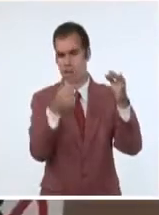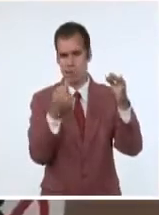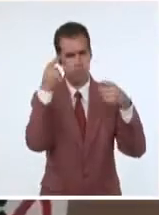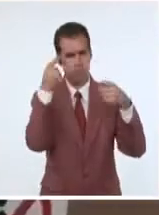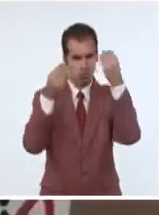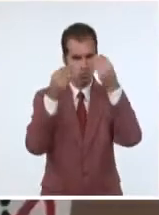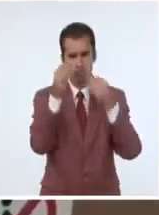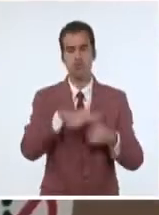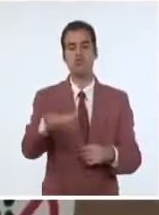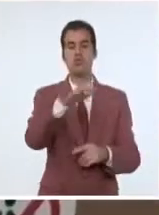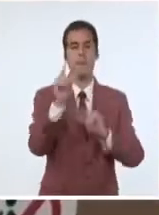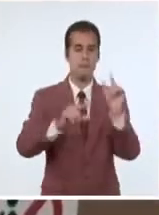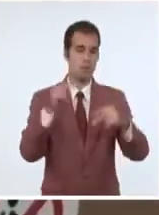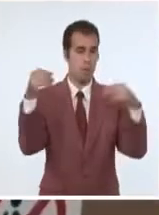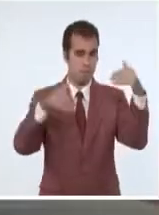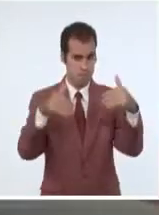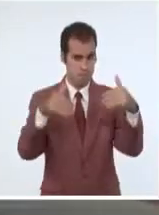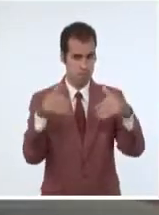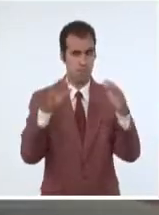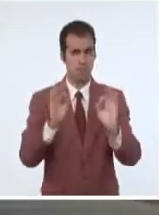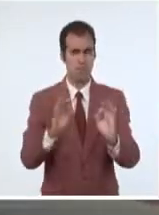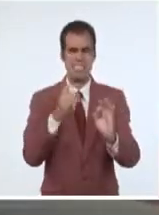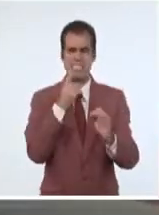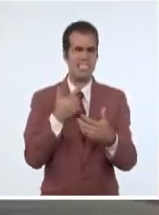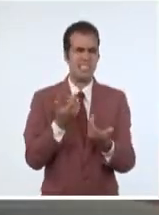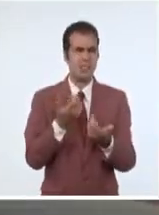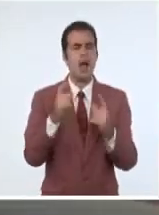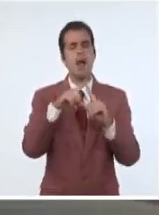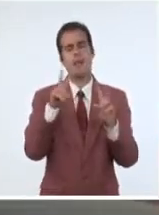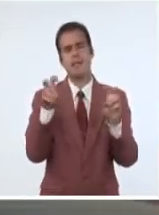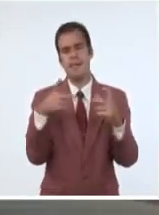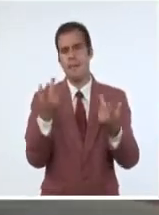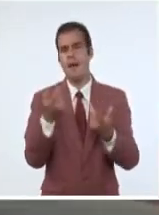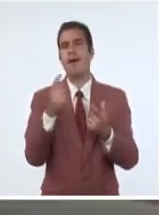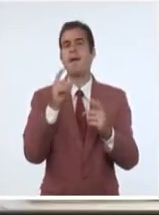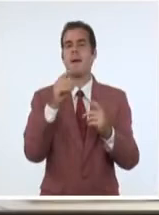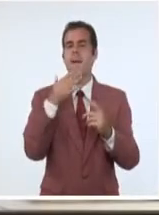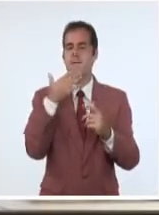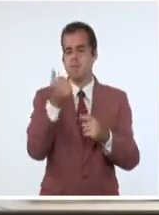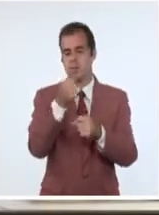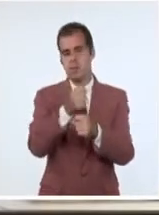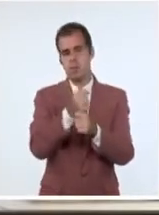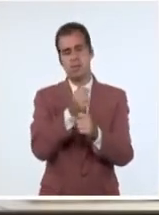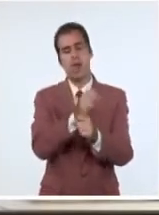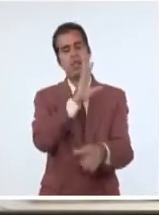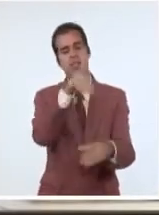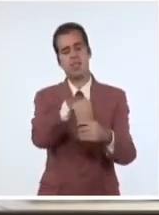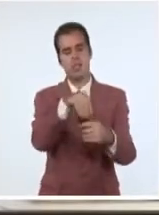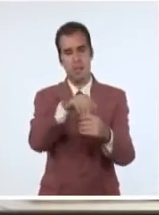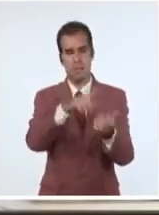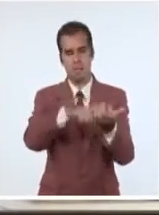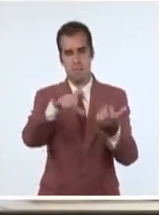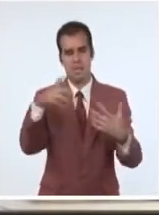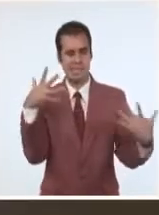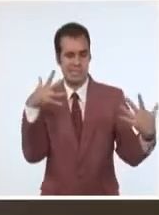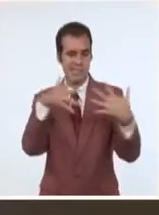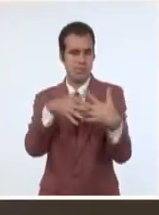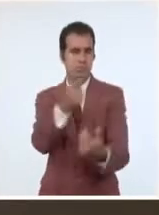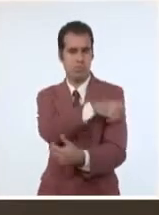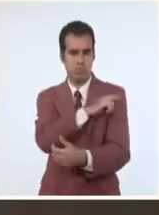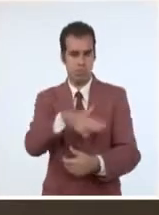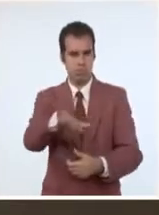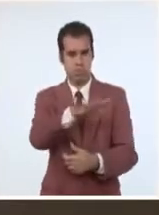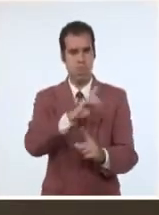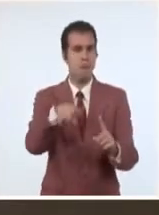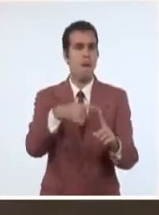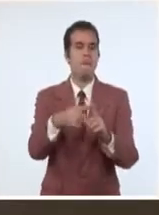los participantes en el pleno sobre temas como el perfeccionamiento del trabajo del partido y su vínculo con el poder popular y los